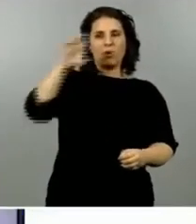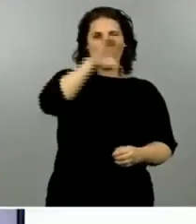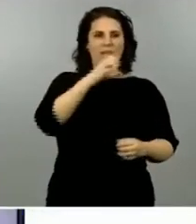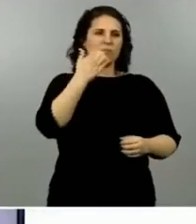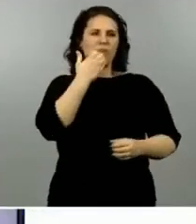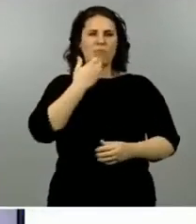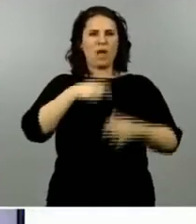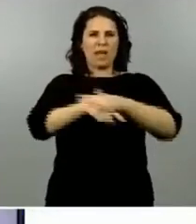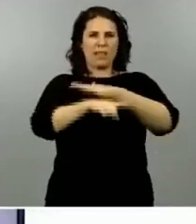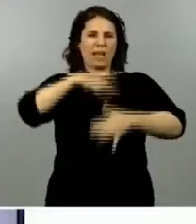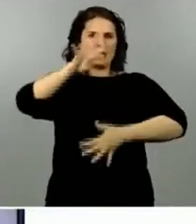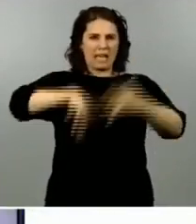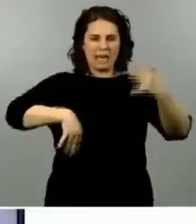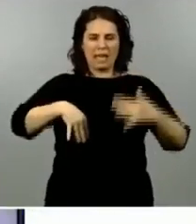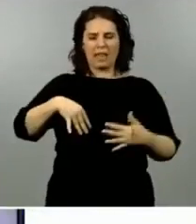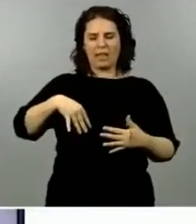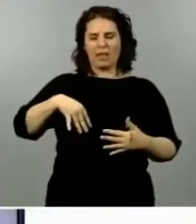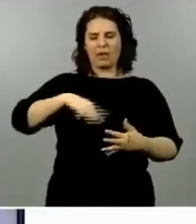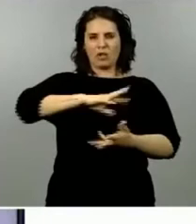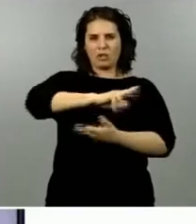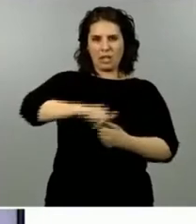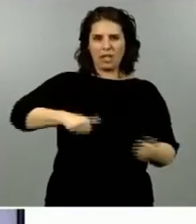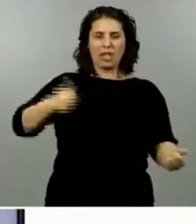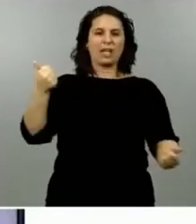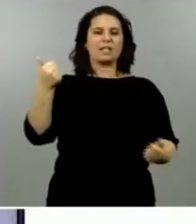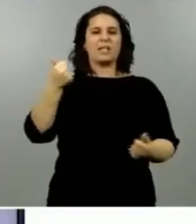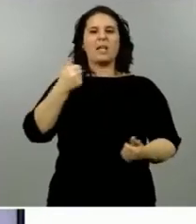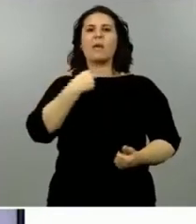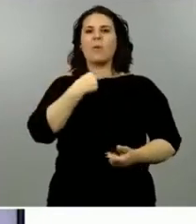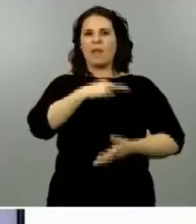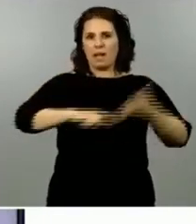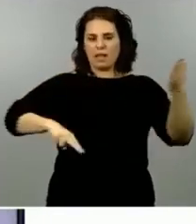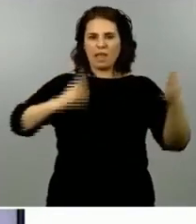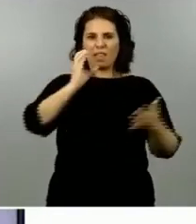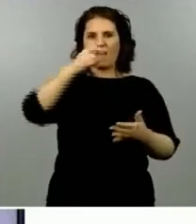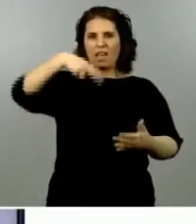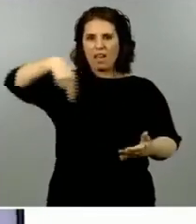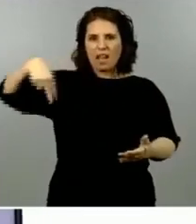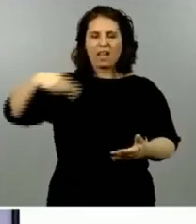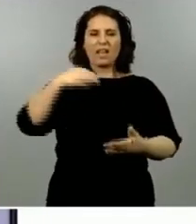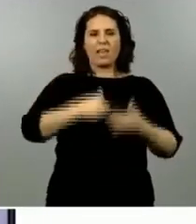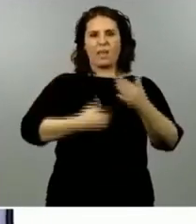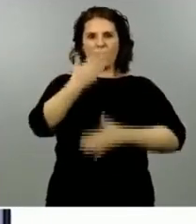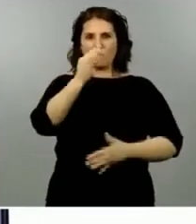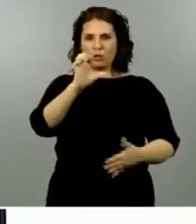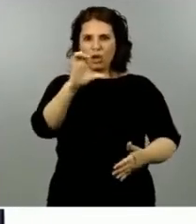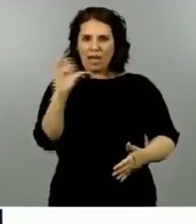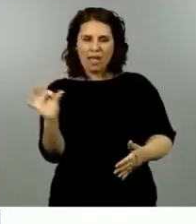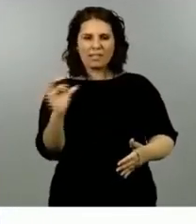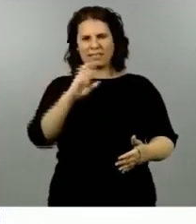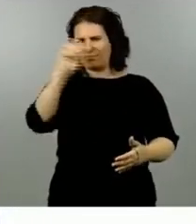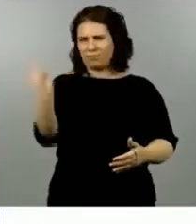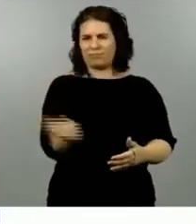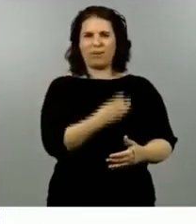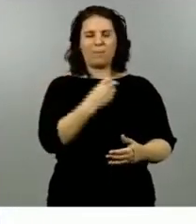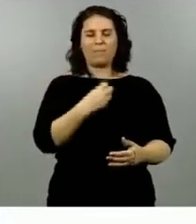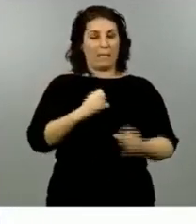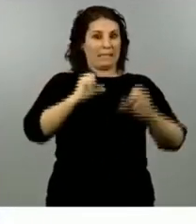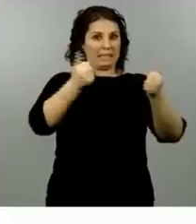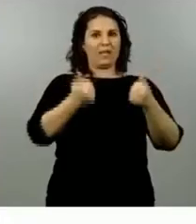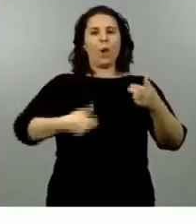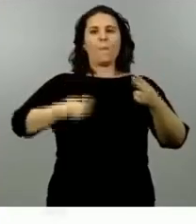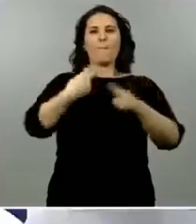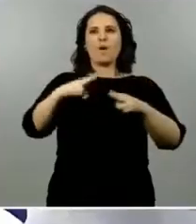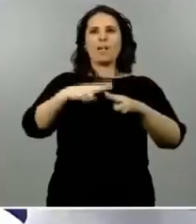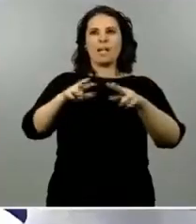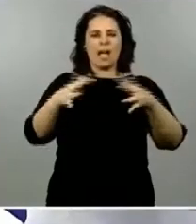nervión radio televisión castilla y león la voz de galicia también cnn es diario punto es comenzamos con la política online os rogamos